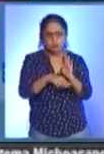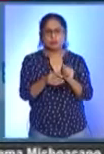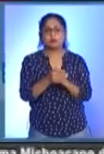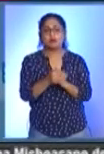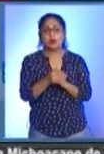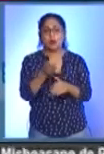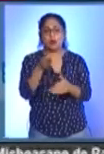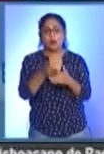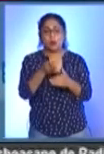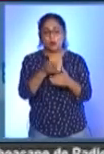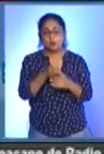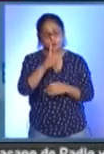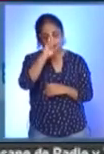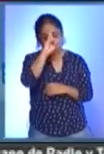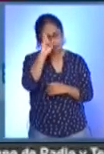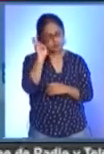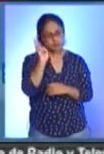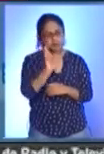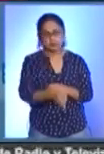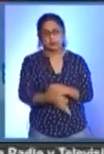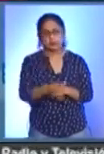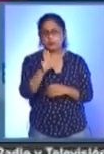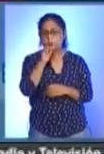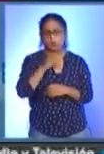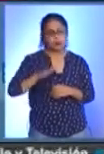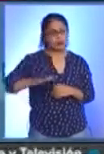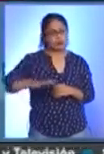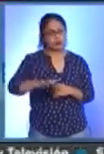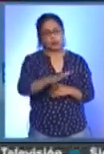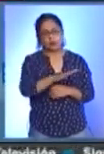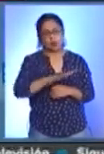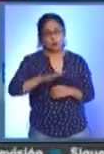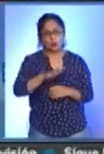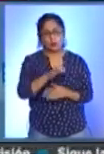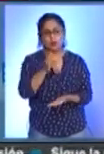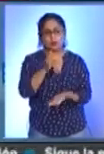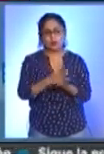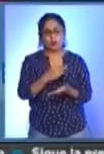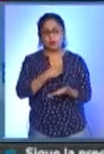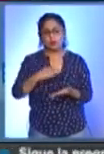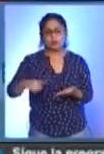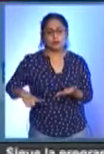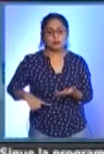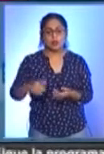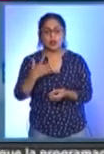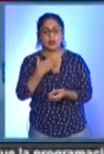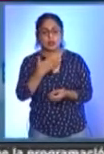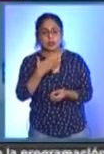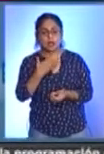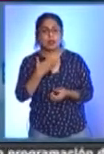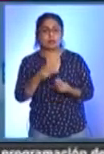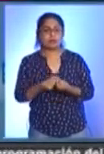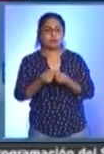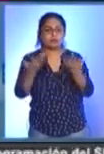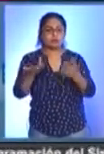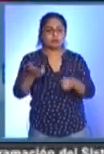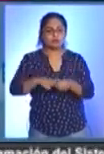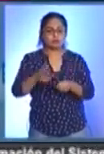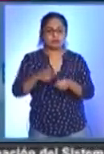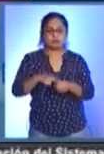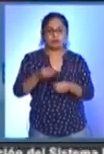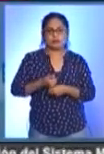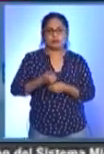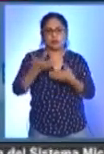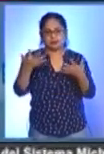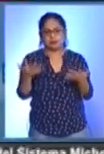Hoy está prohibido en lo general, particularmente en municipios que tienen un índice de